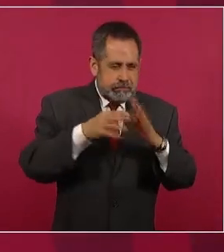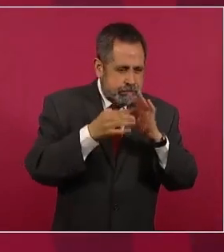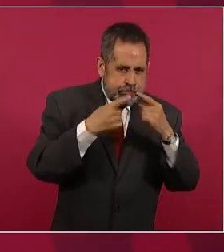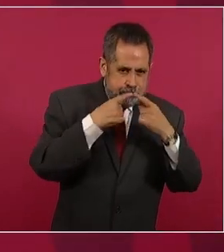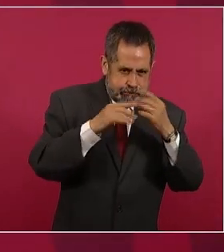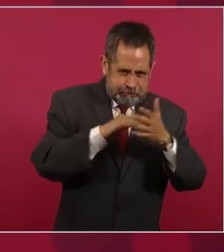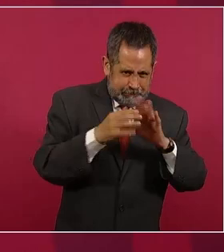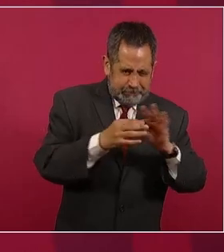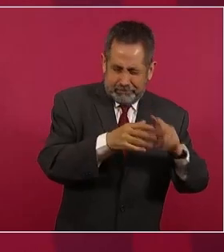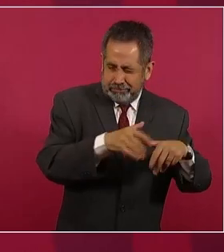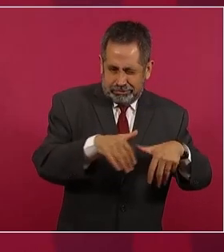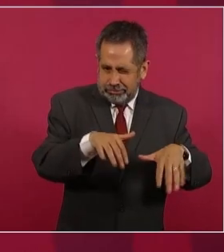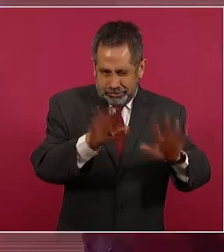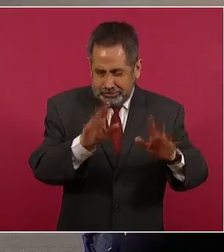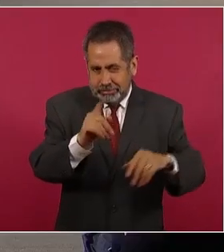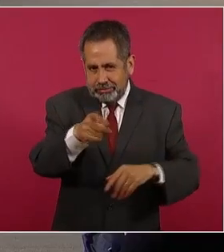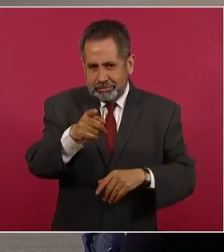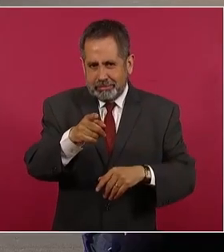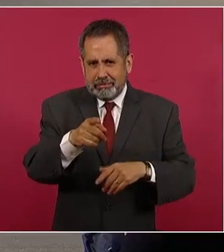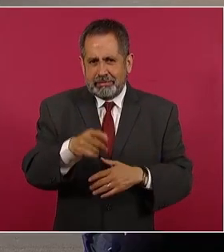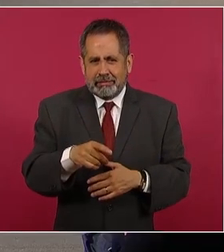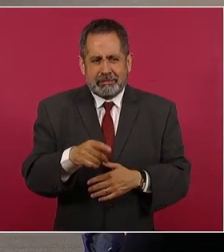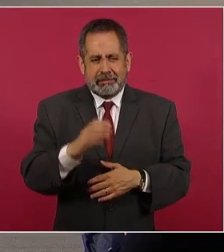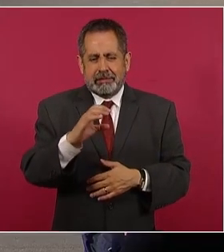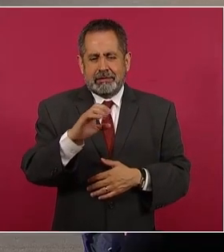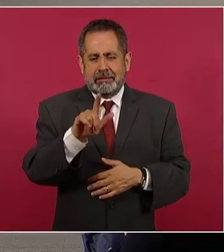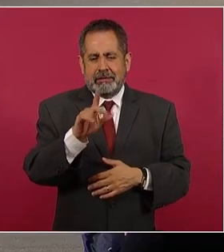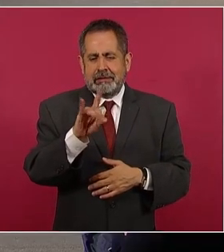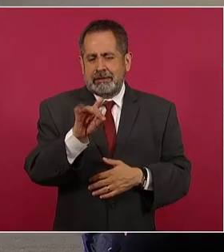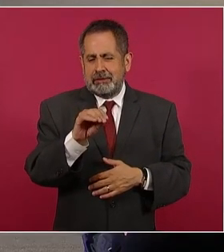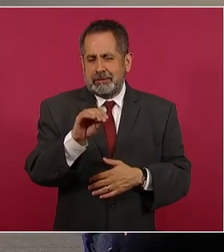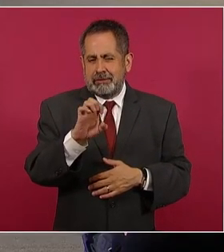Claudio Quis González,